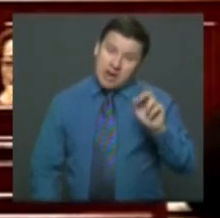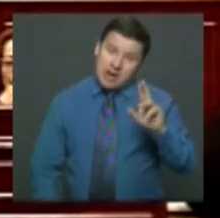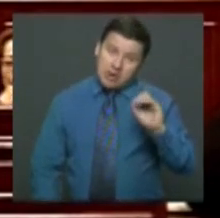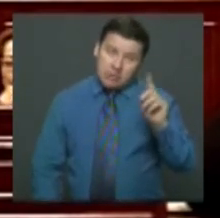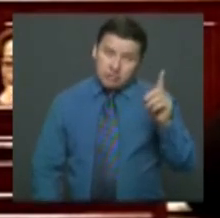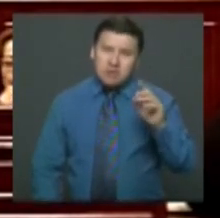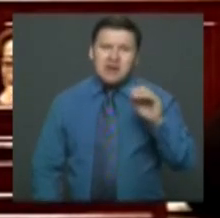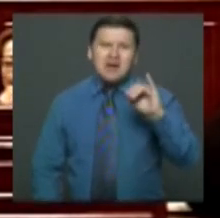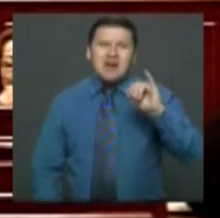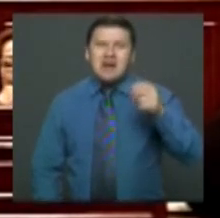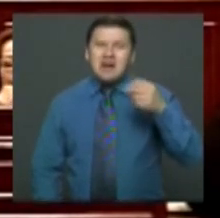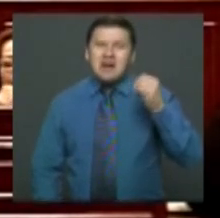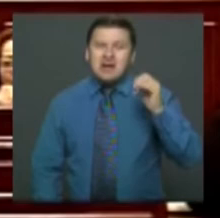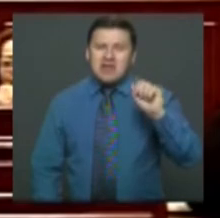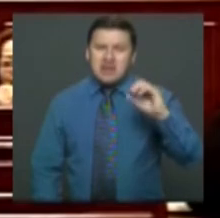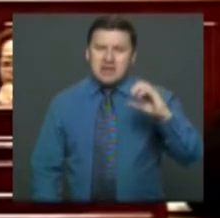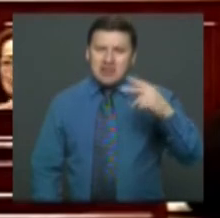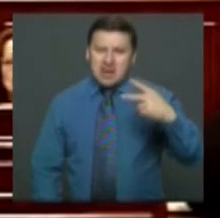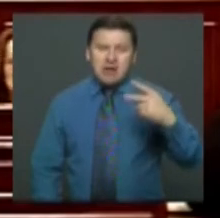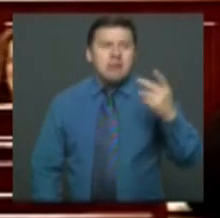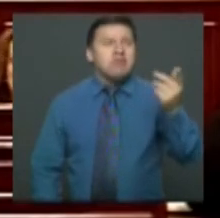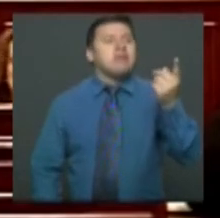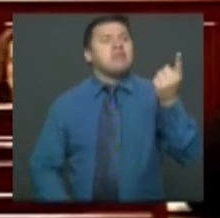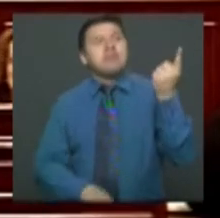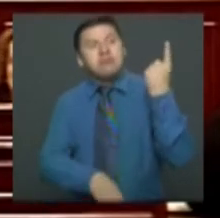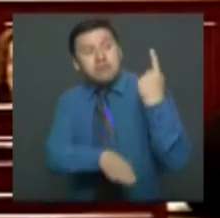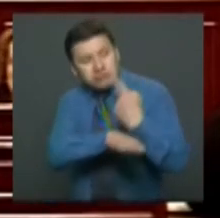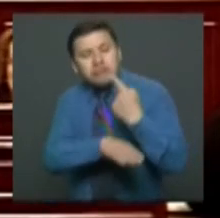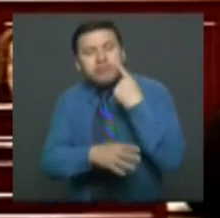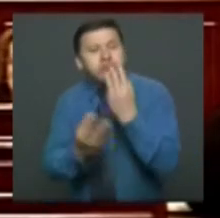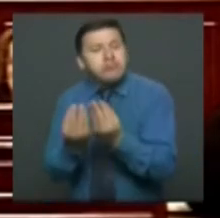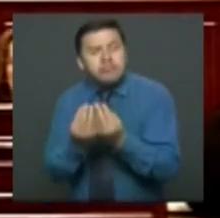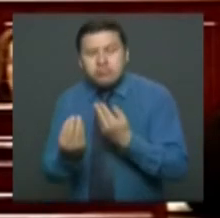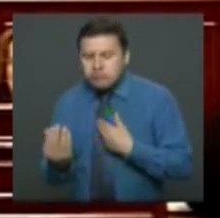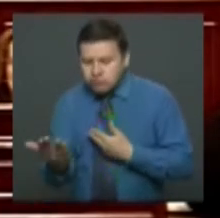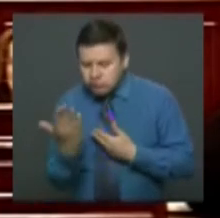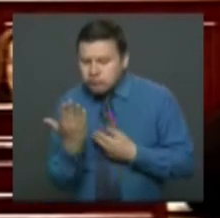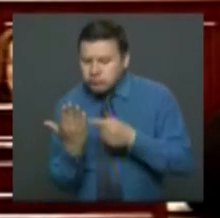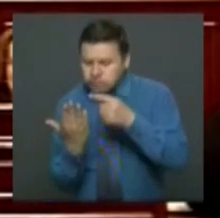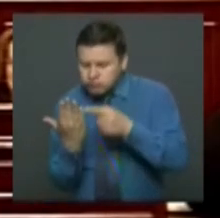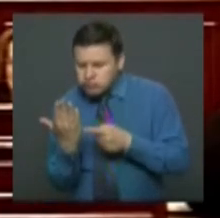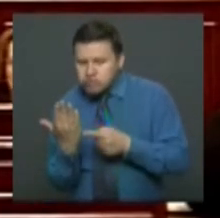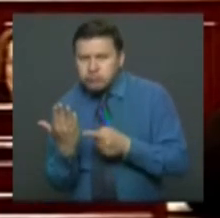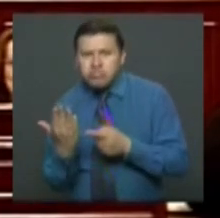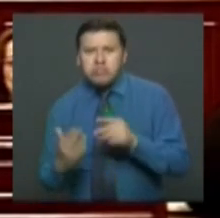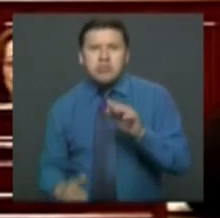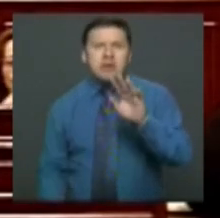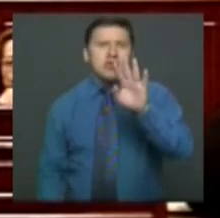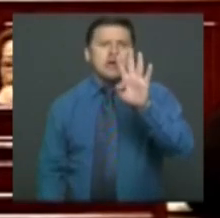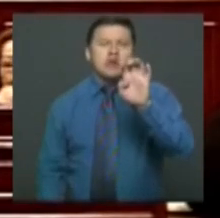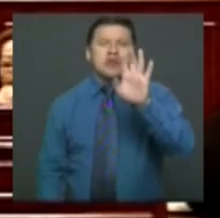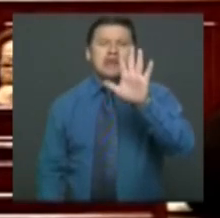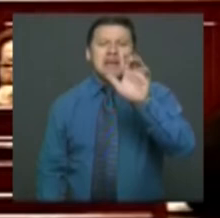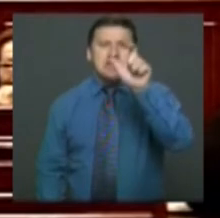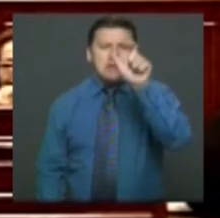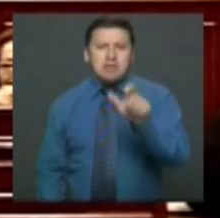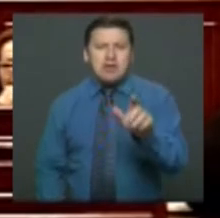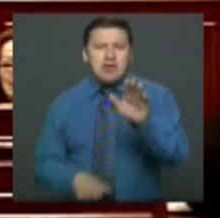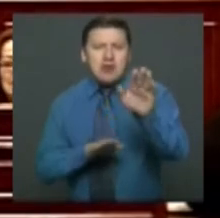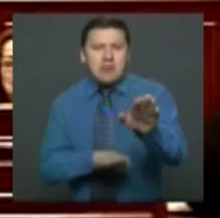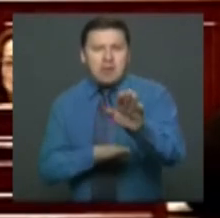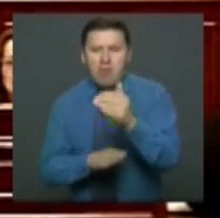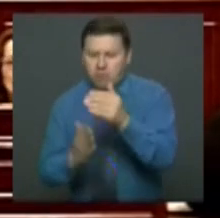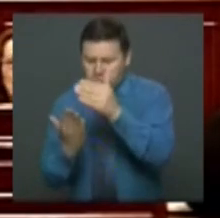Jack Housman pidió la verificación del quórum, se registraron cerca de 95 representantes.